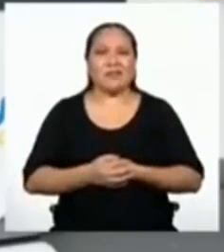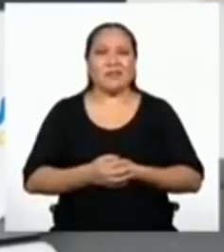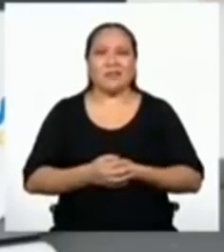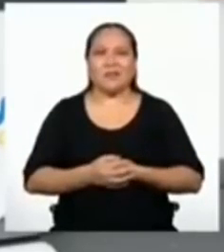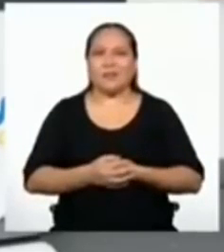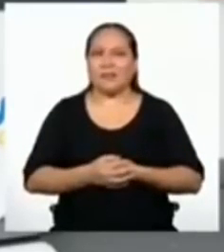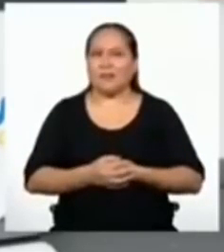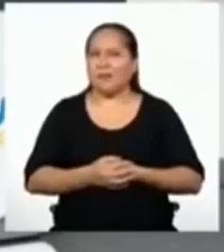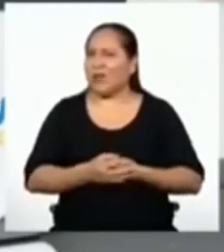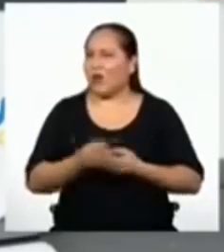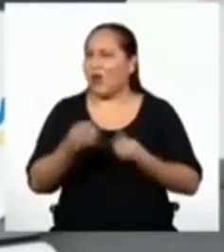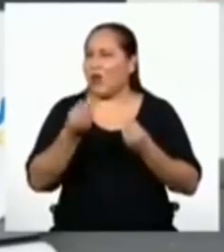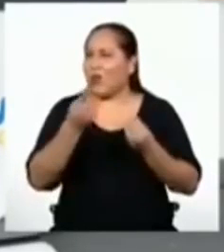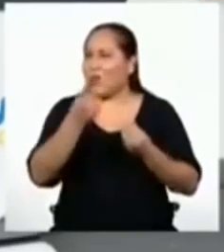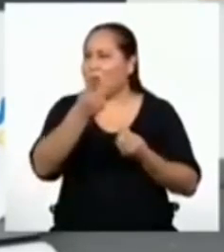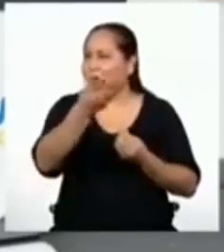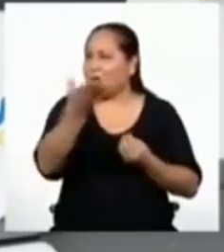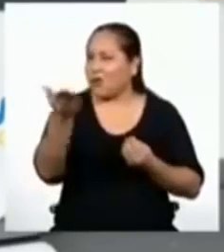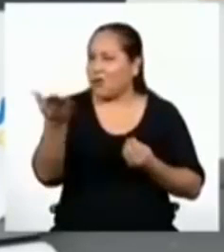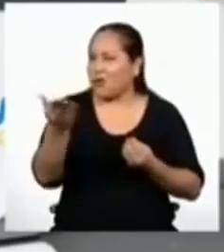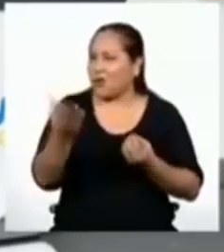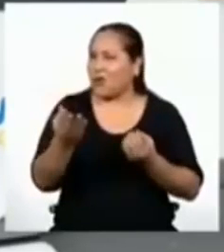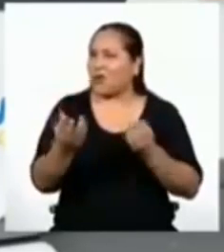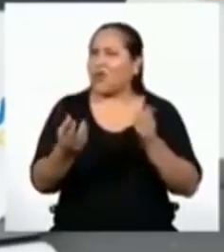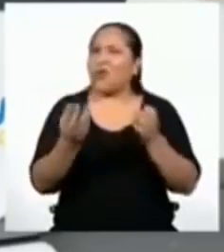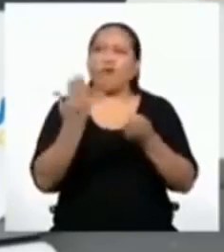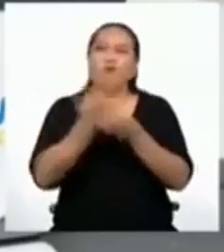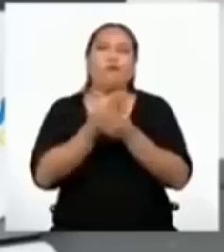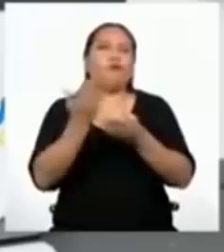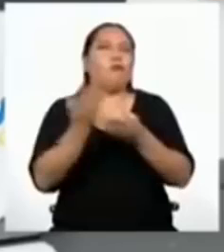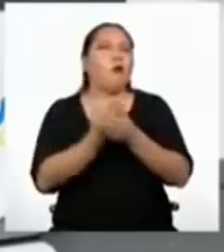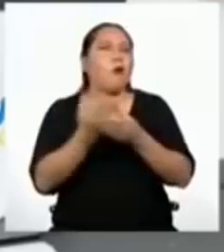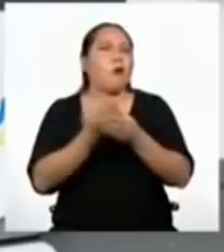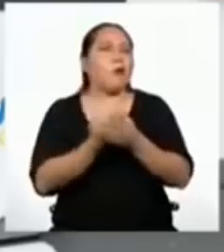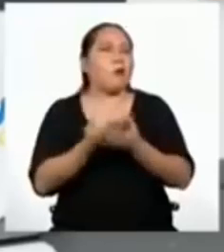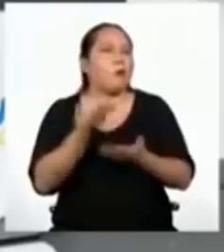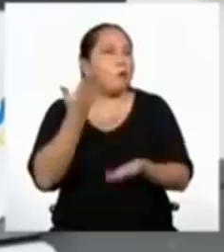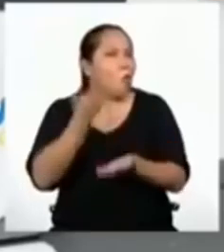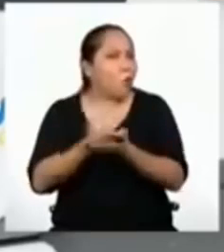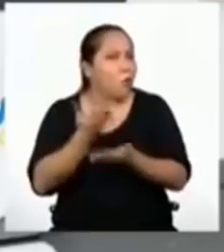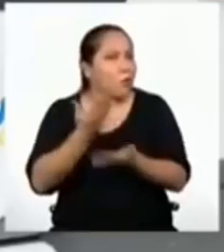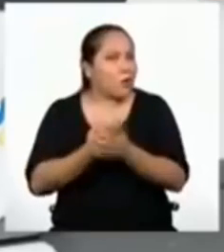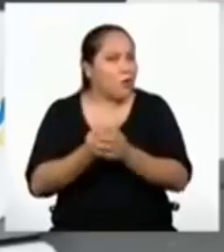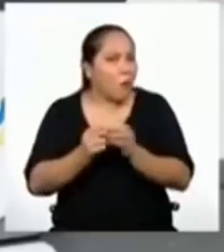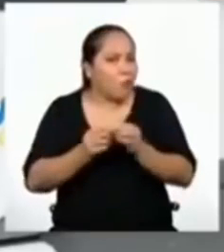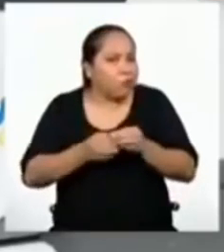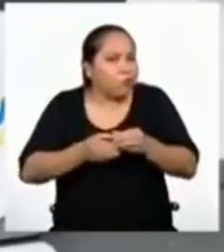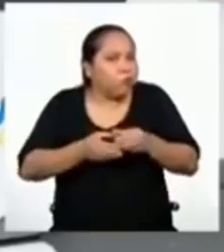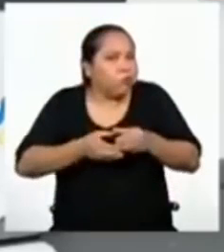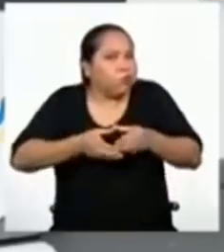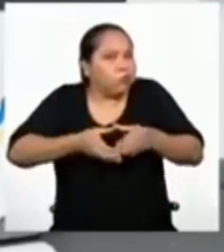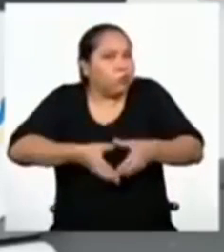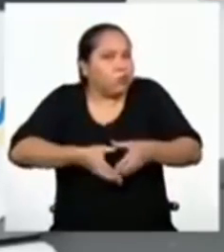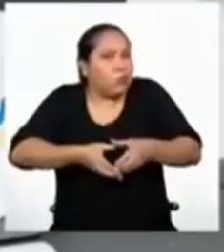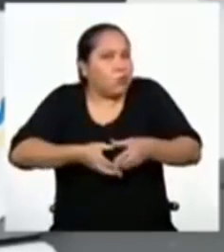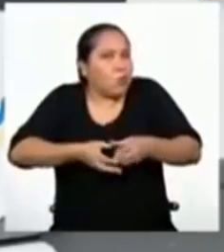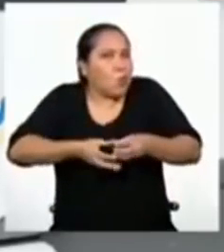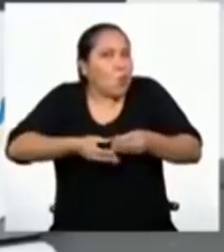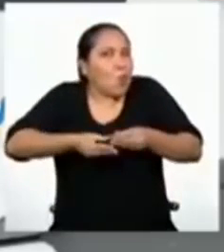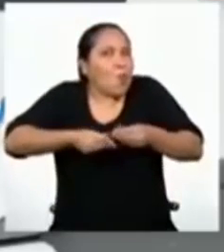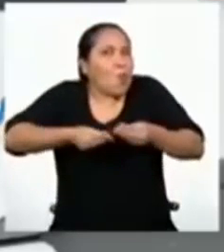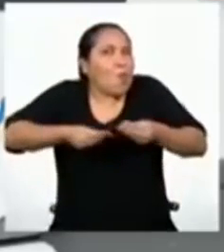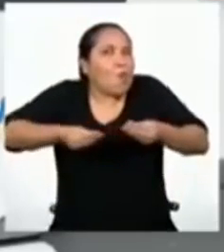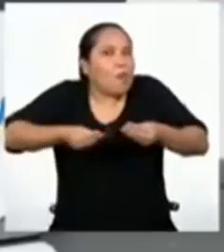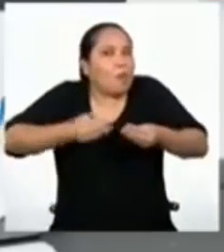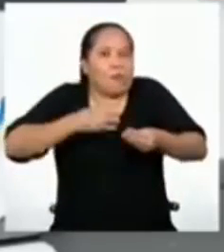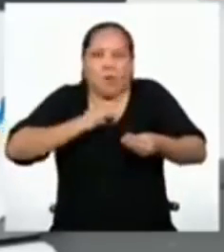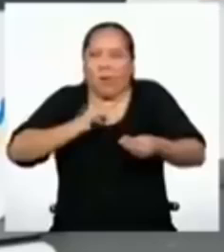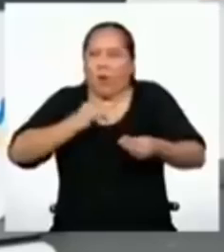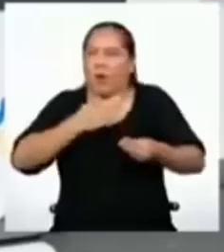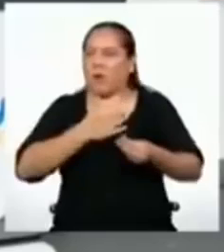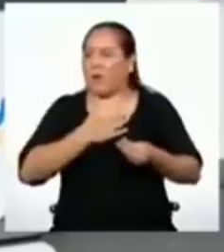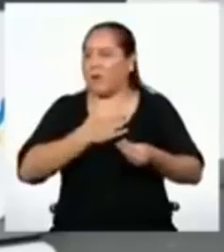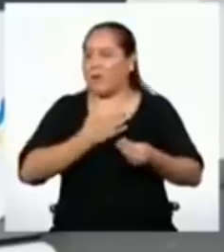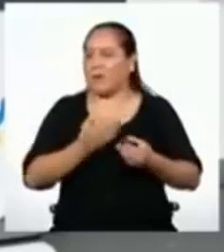¿Cómo van esos portafolios de evidencias, ah? Ya gorditos de trabajo o flaquitos como el mío.